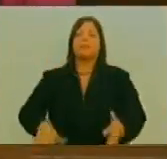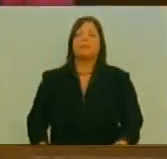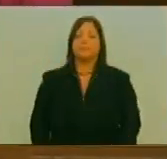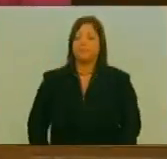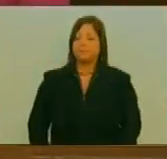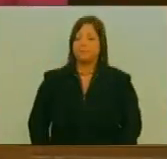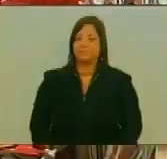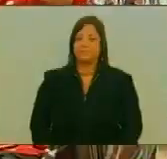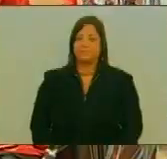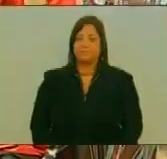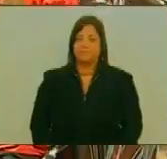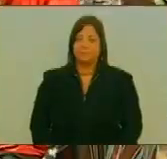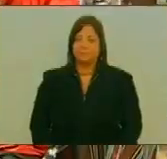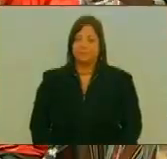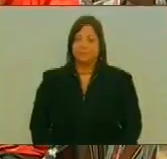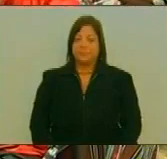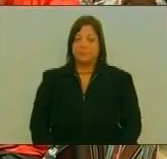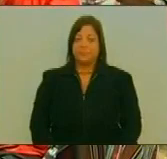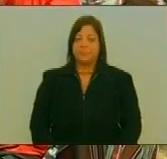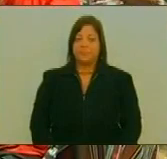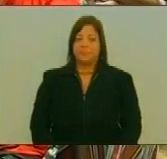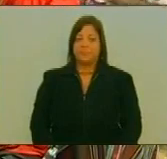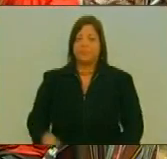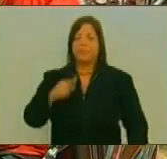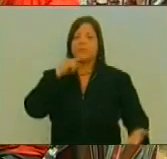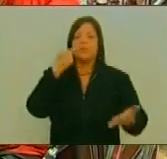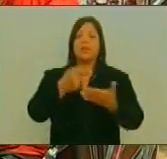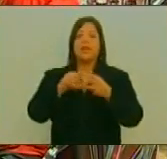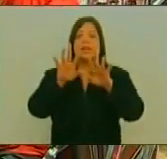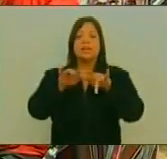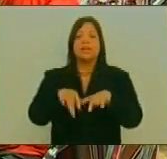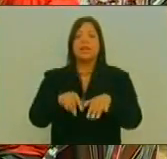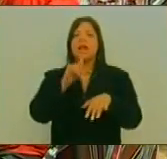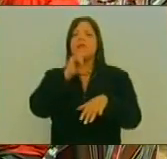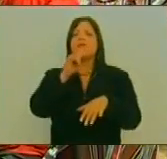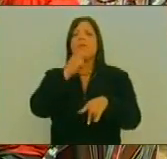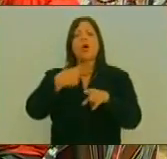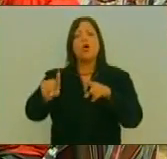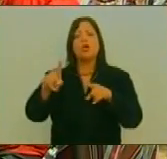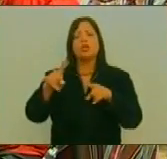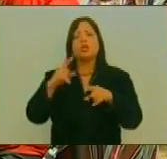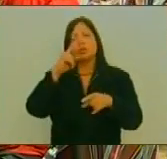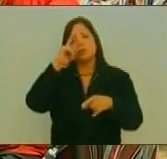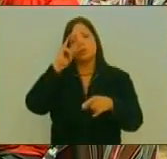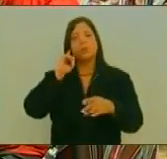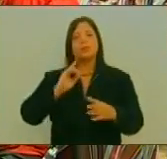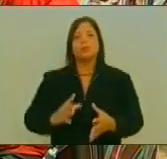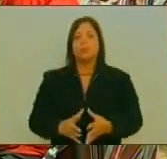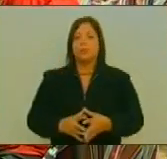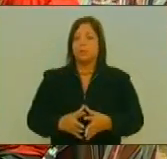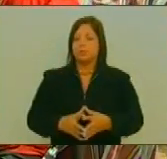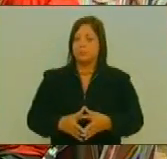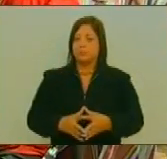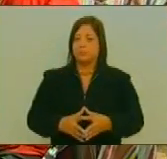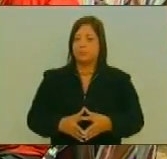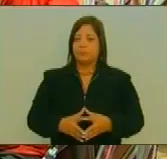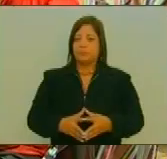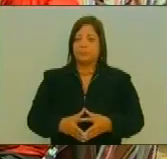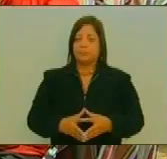Aprobado Ciudadanos Secretarios Sirvase Informar El siguiente Punto Del orden Del día